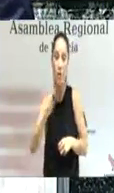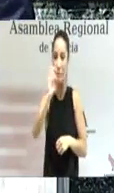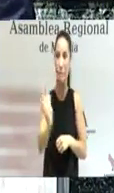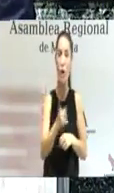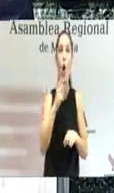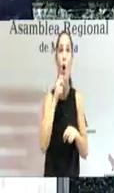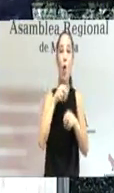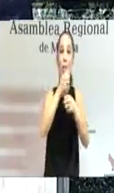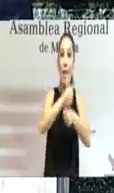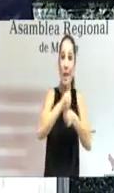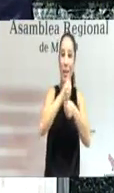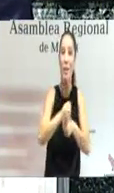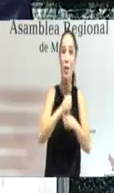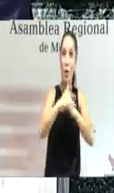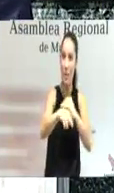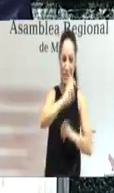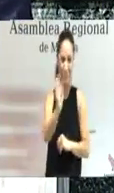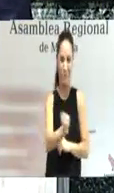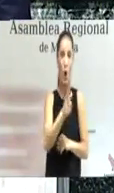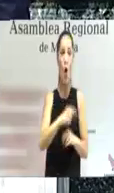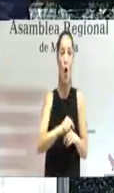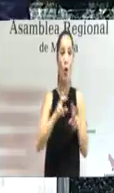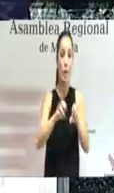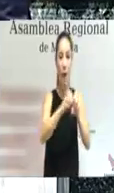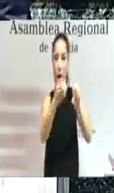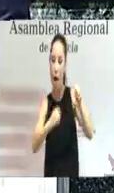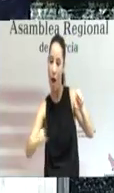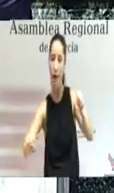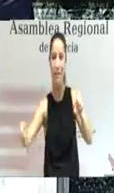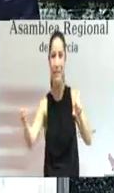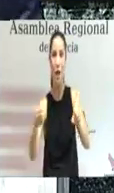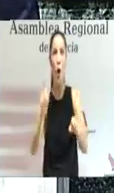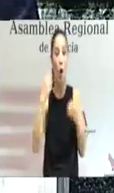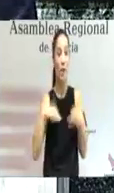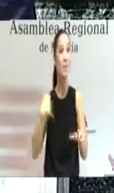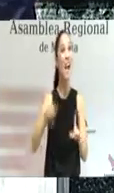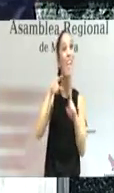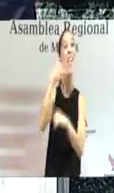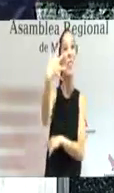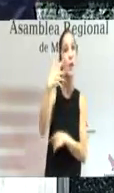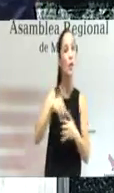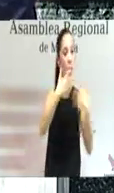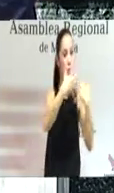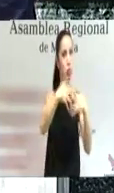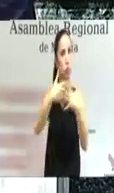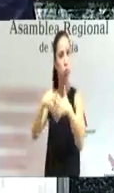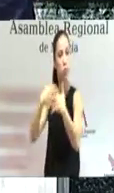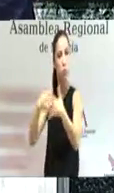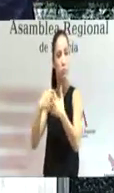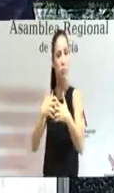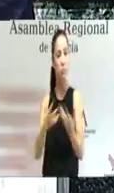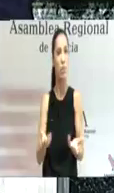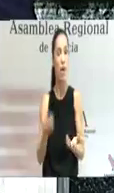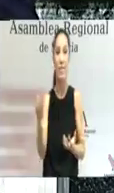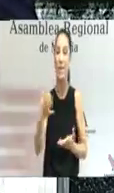caballito de mar o la creación de tanques de tormenta de los cuales cinco ya están funcionando, debe contribuir con